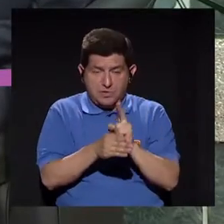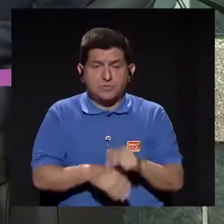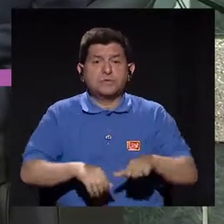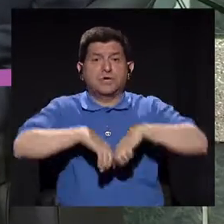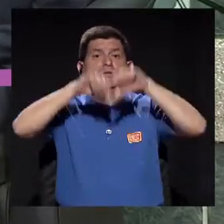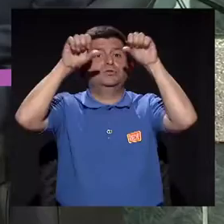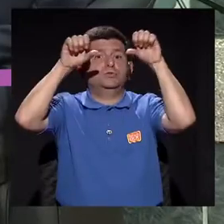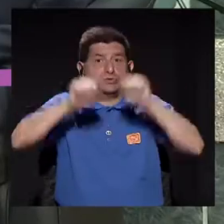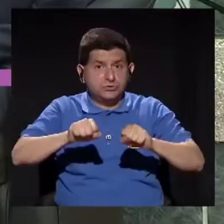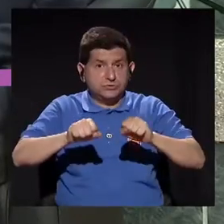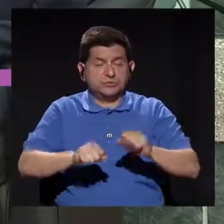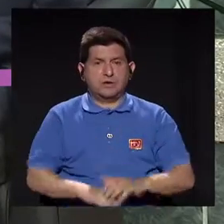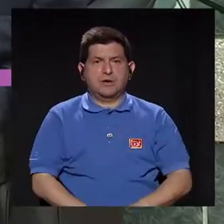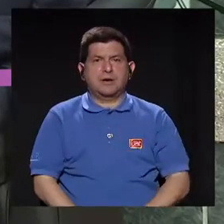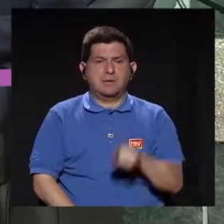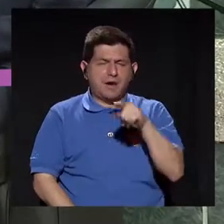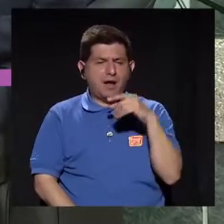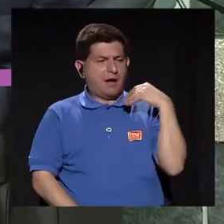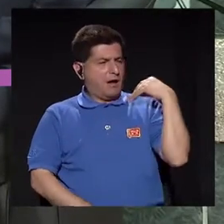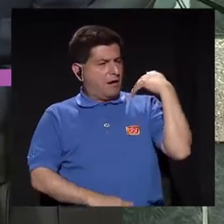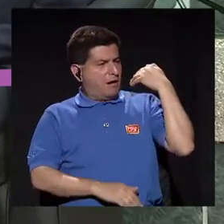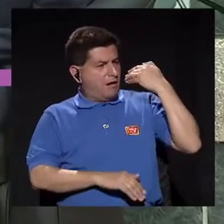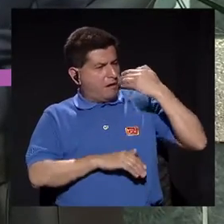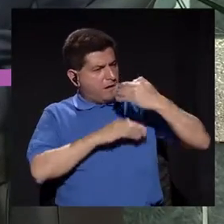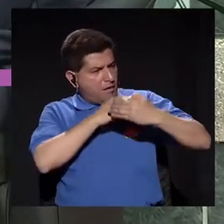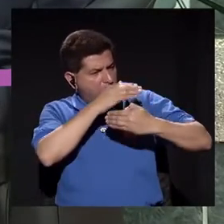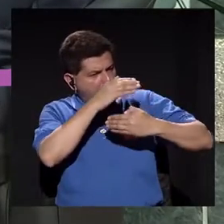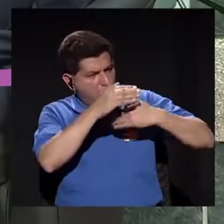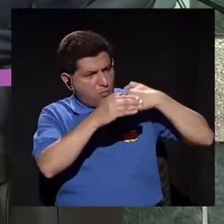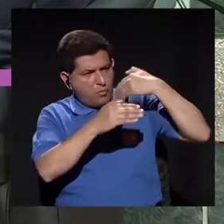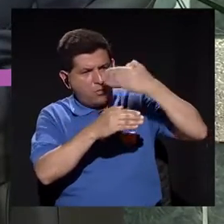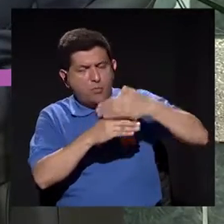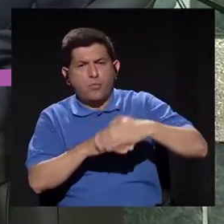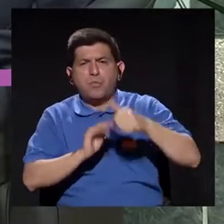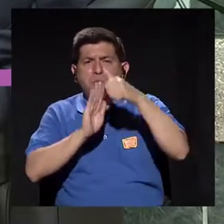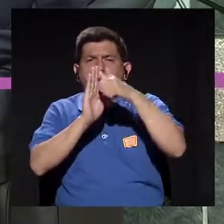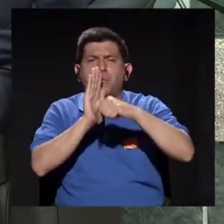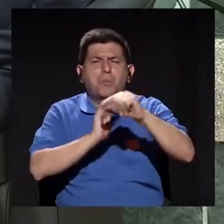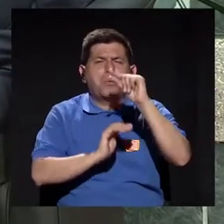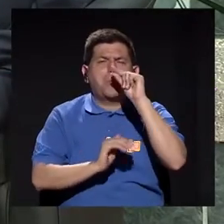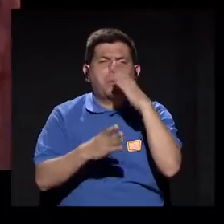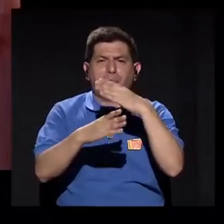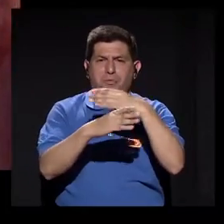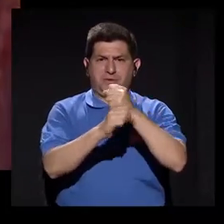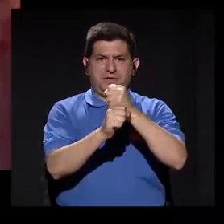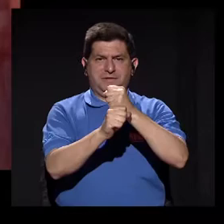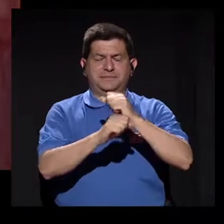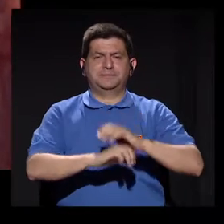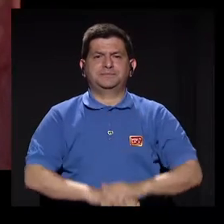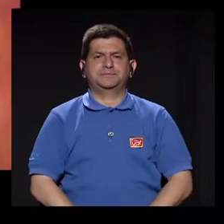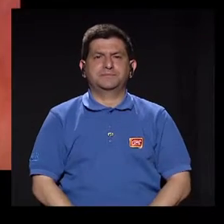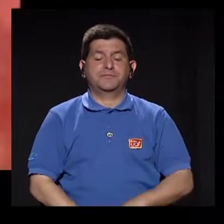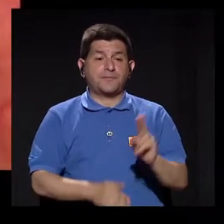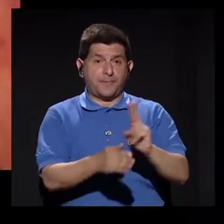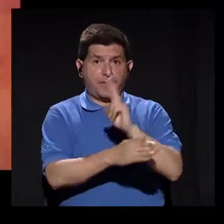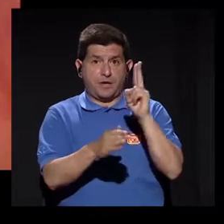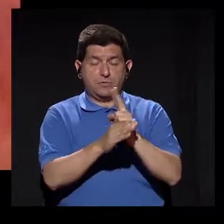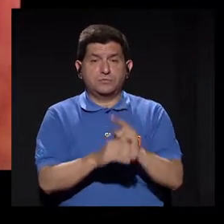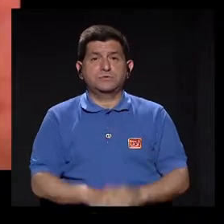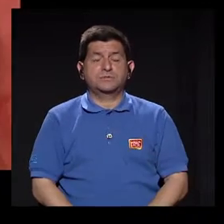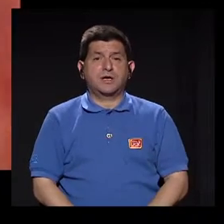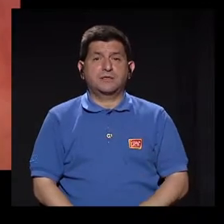de este sistema se va evolucionando hasta lograr incisiones muy pequeñas que